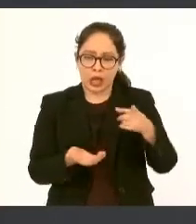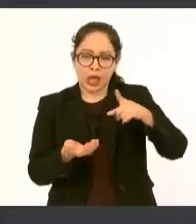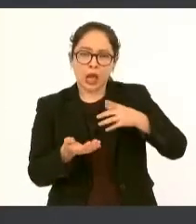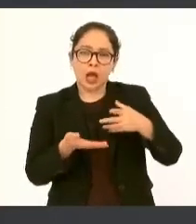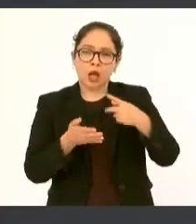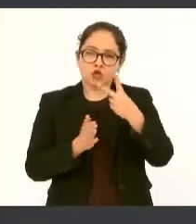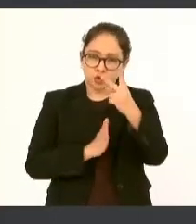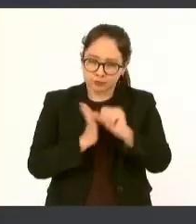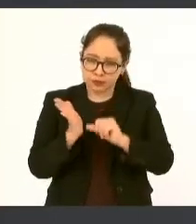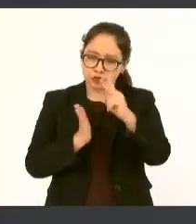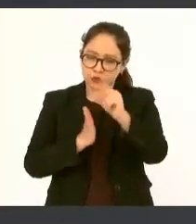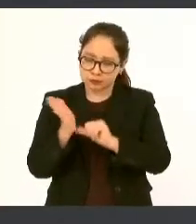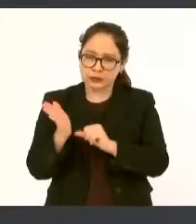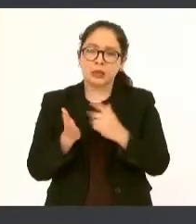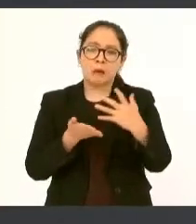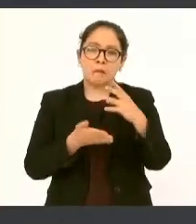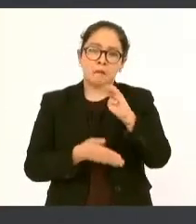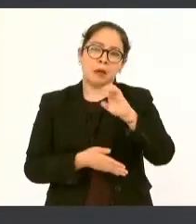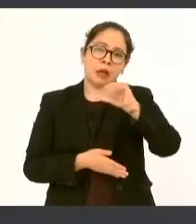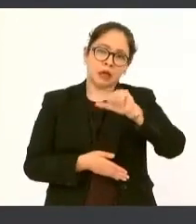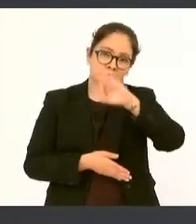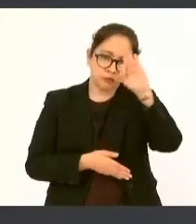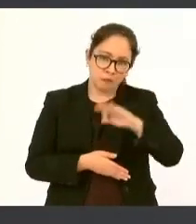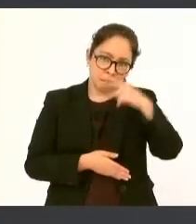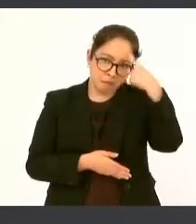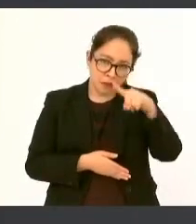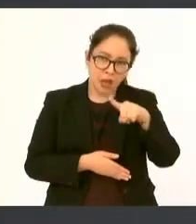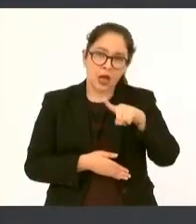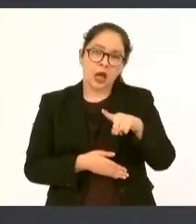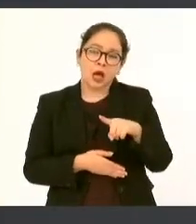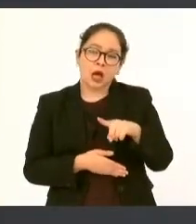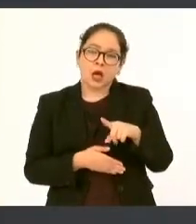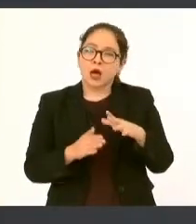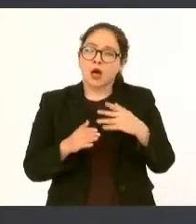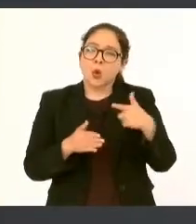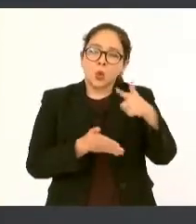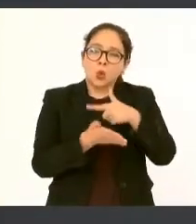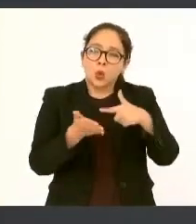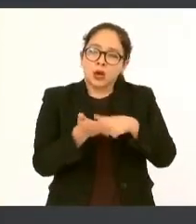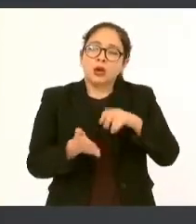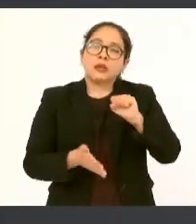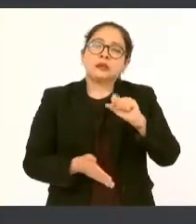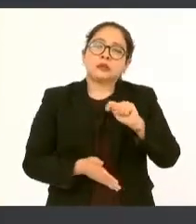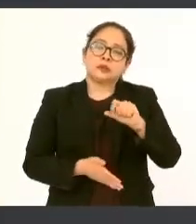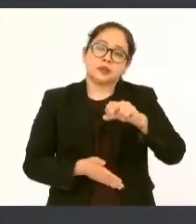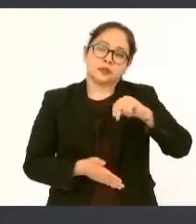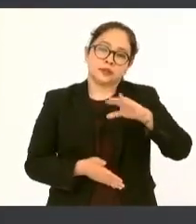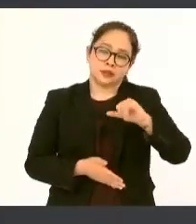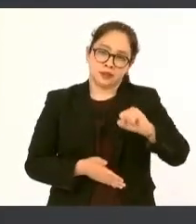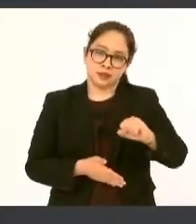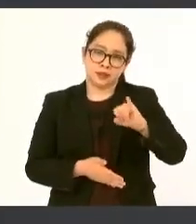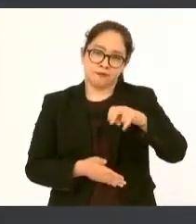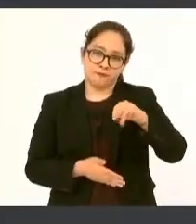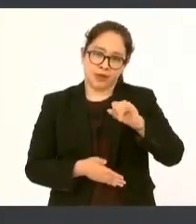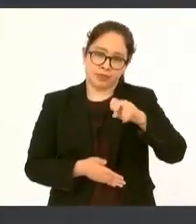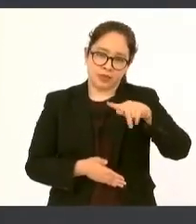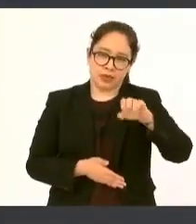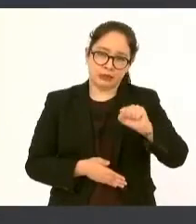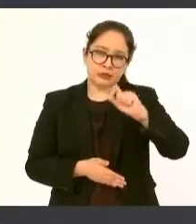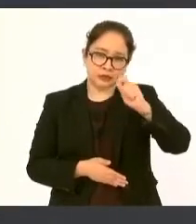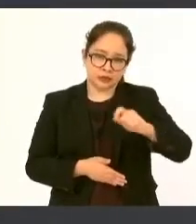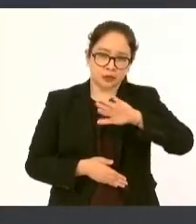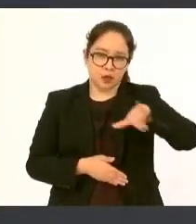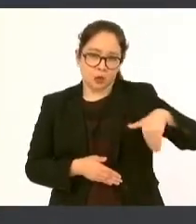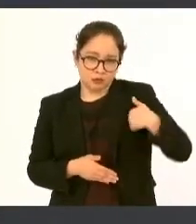estar en estancias infantiles aquí acabamos de entregar en Veracruz que